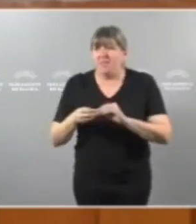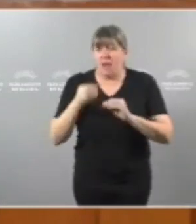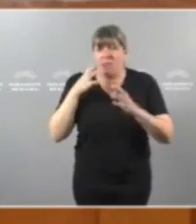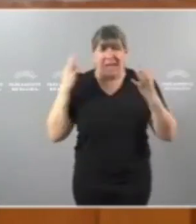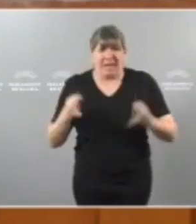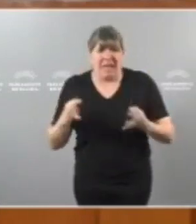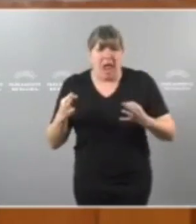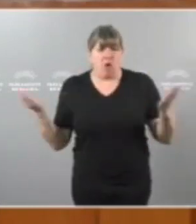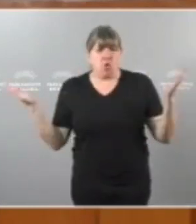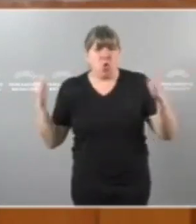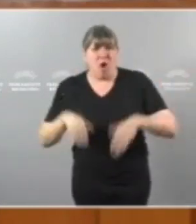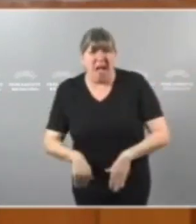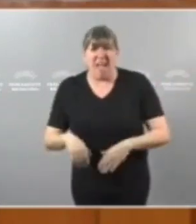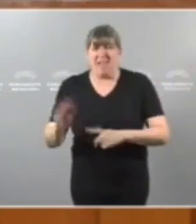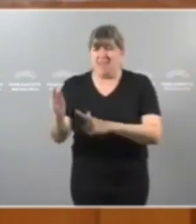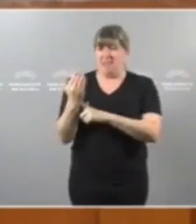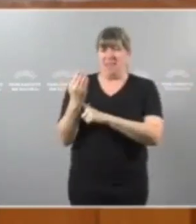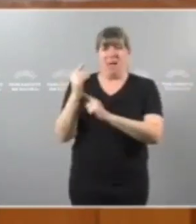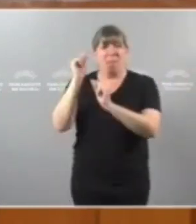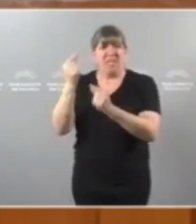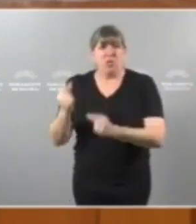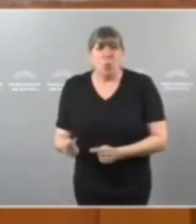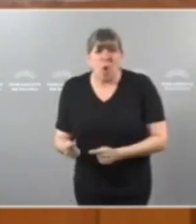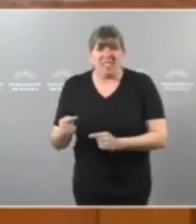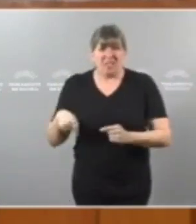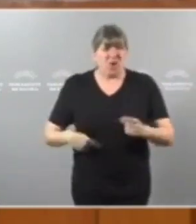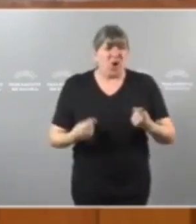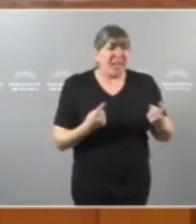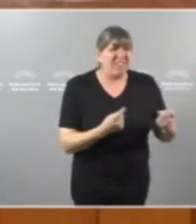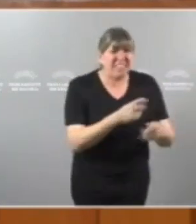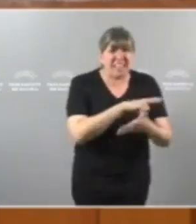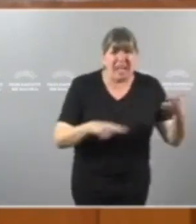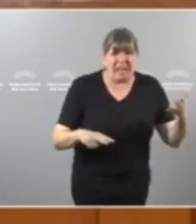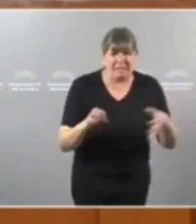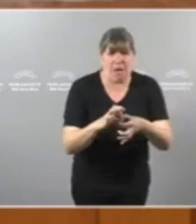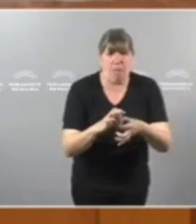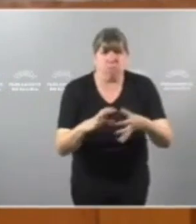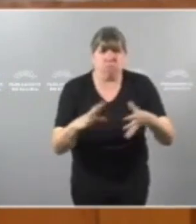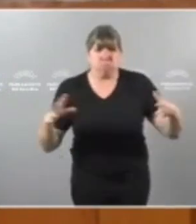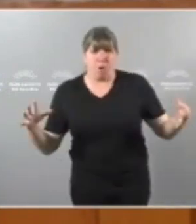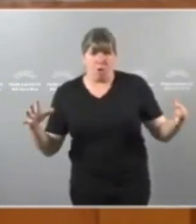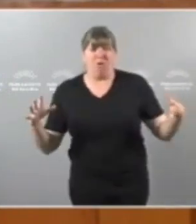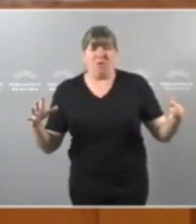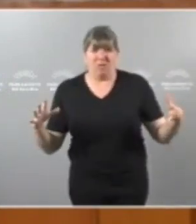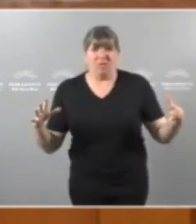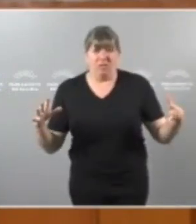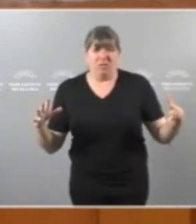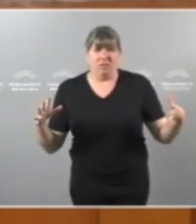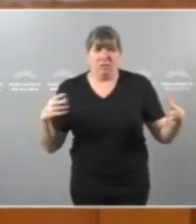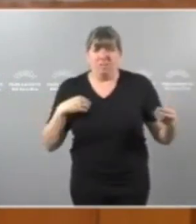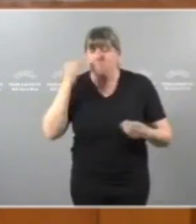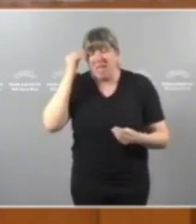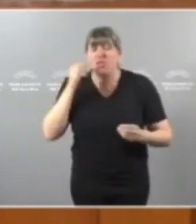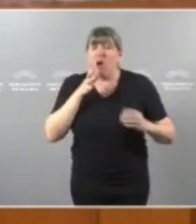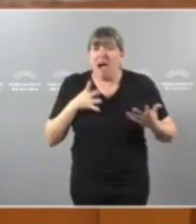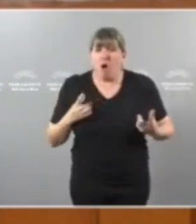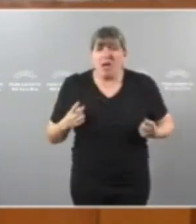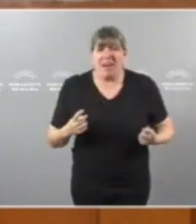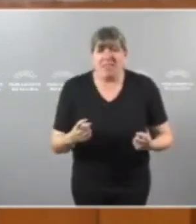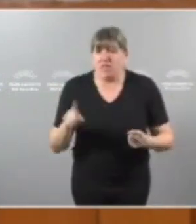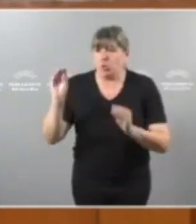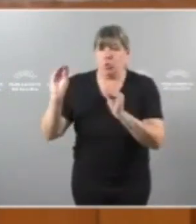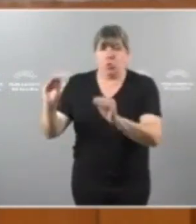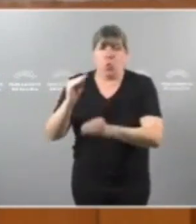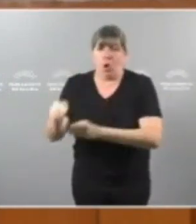Estes orzamentos Lonce Do que Necesita A este País É xusto O contrario Do que se Necesita Nun